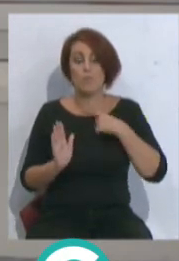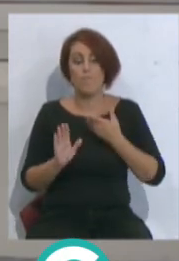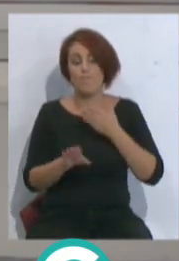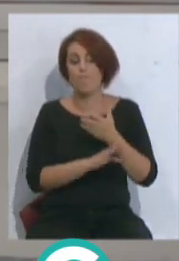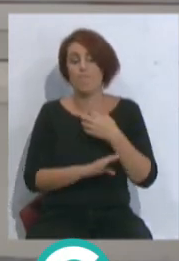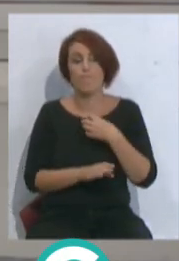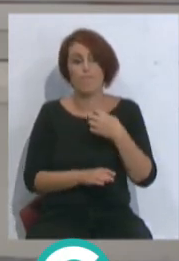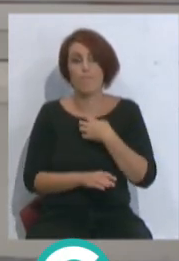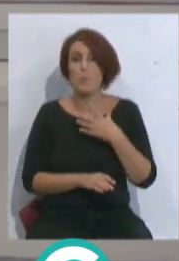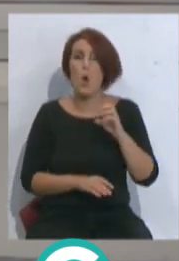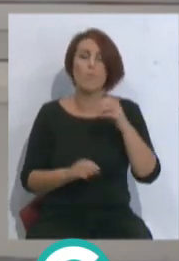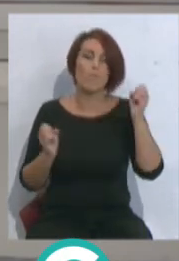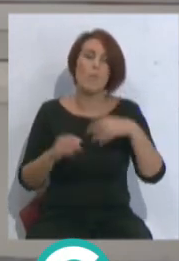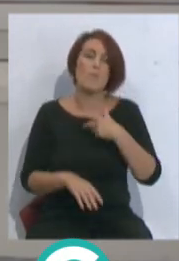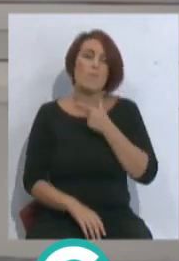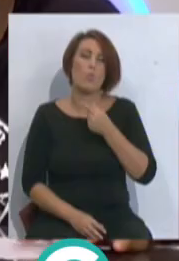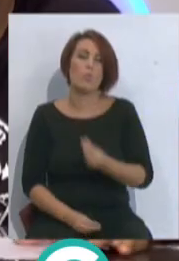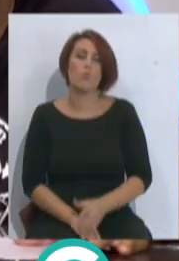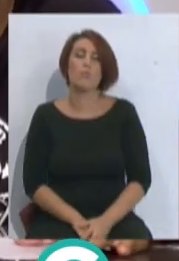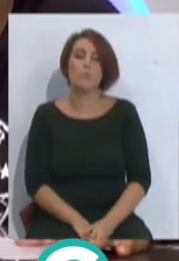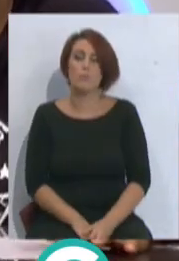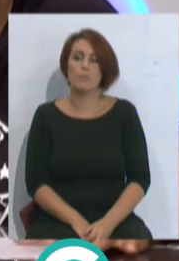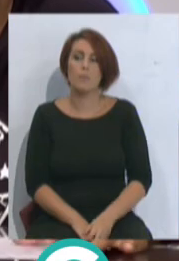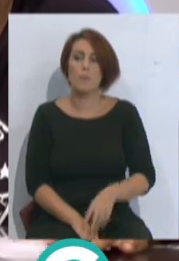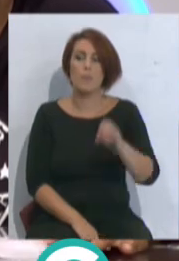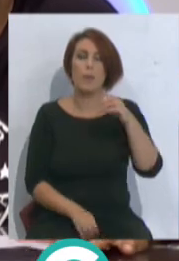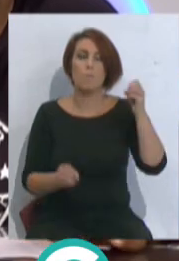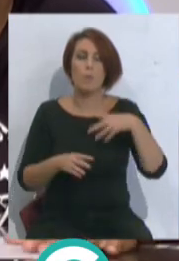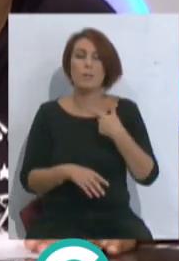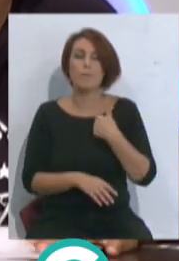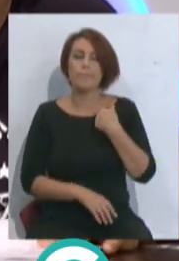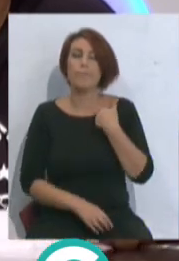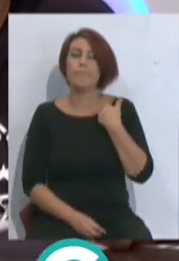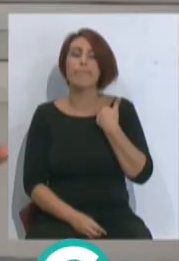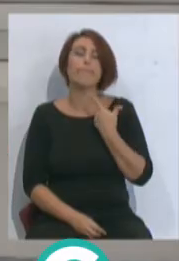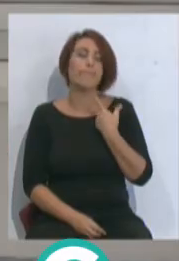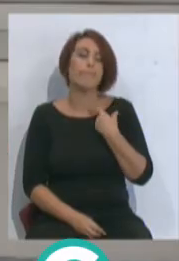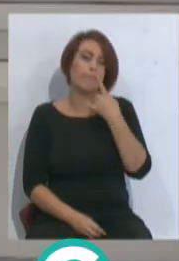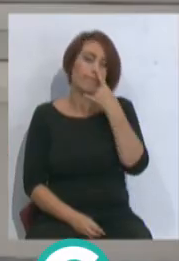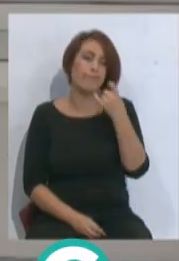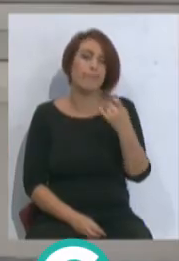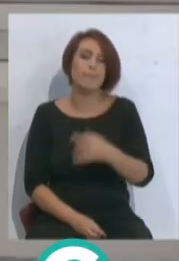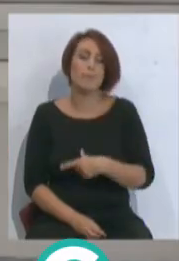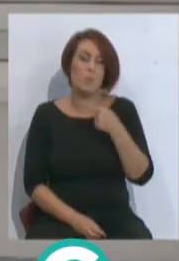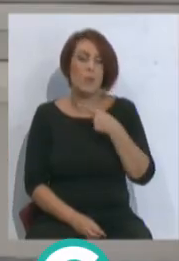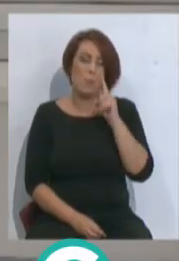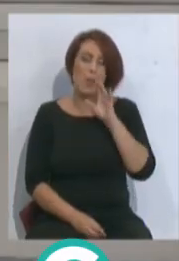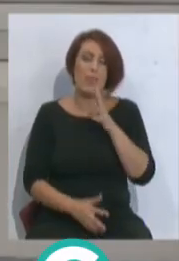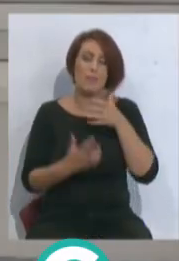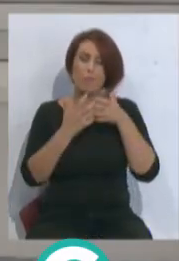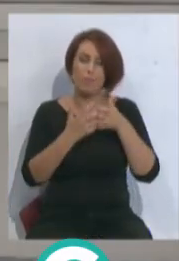bueno. A mí Osmaye me gusta mucho. ¿Quién? Osmaye me parece un jugador que podía dar mucho al Cádiz. Porque es de lo tuyo, es guerrillero. Sí.